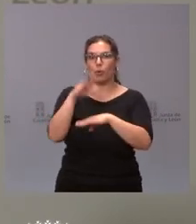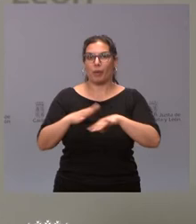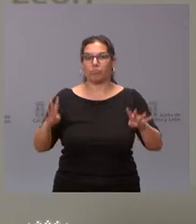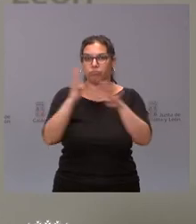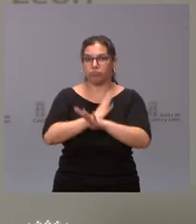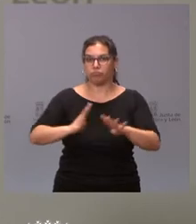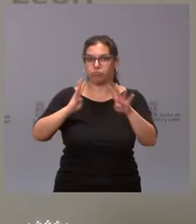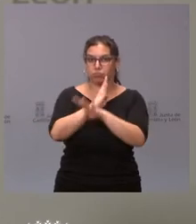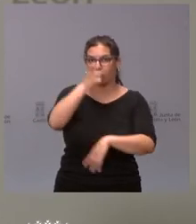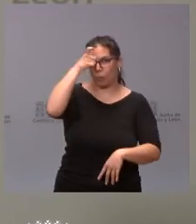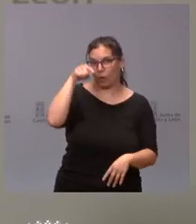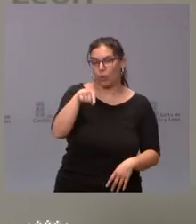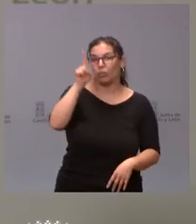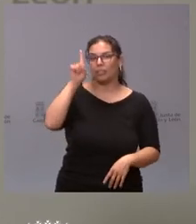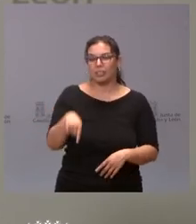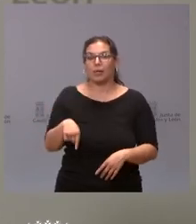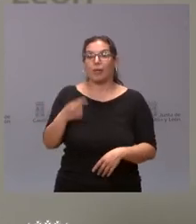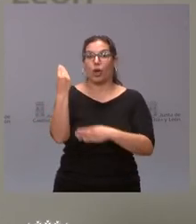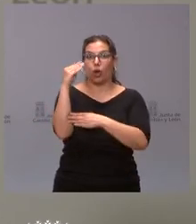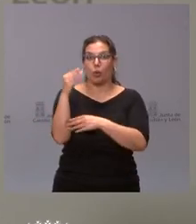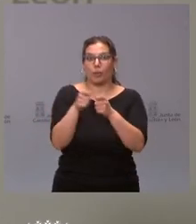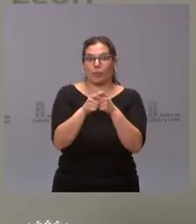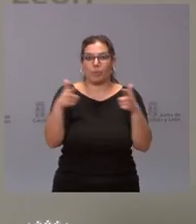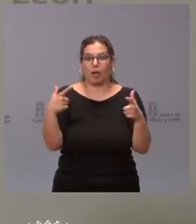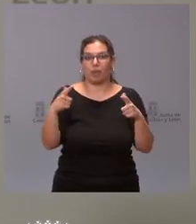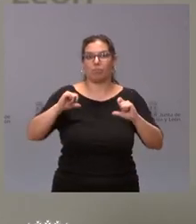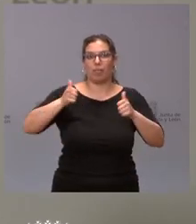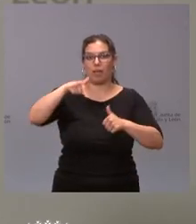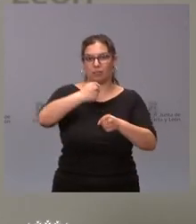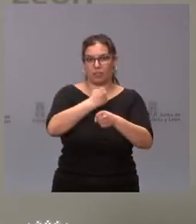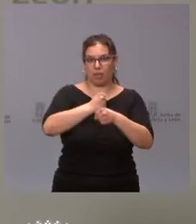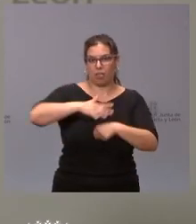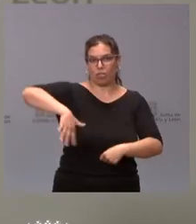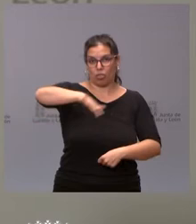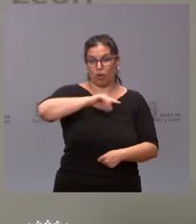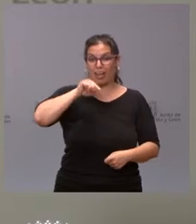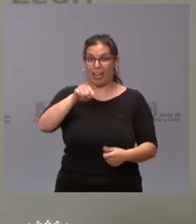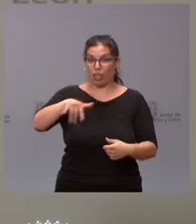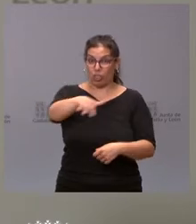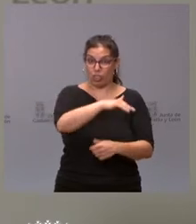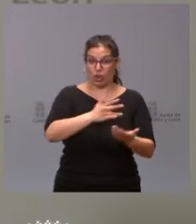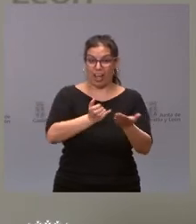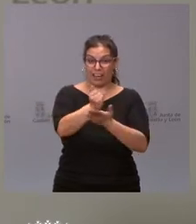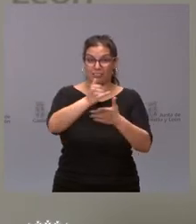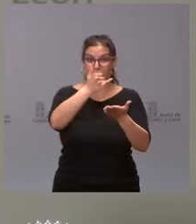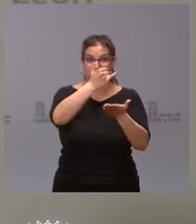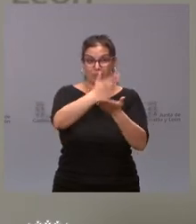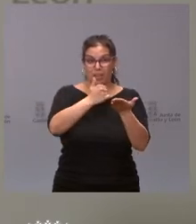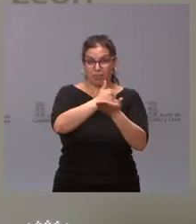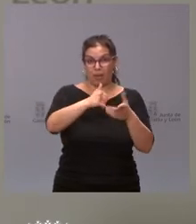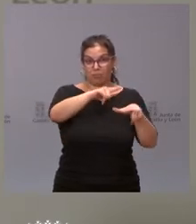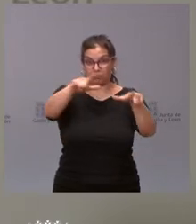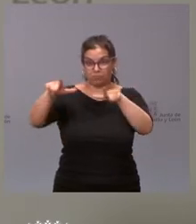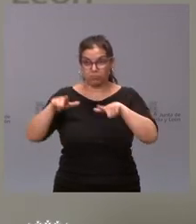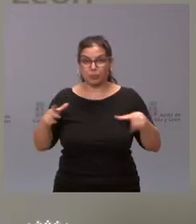e incrementa también el número de incorporaciones de jóvenes en estas zonas. De hecho, estas zonas concentradas, la experiencia